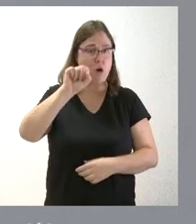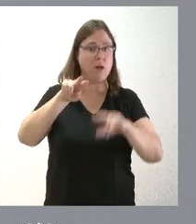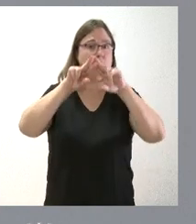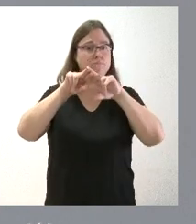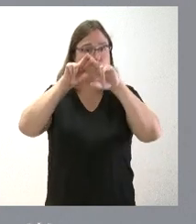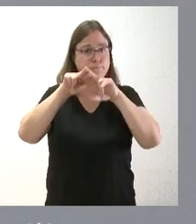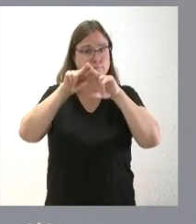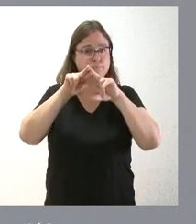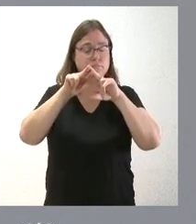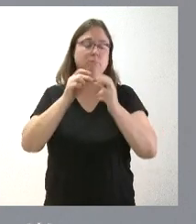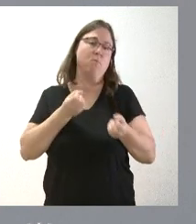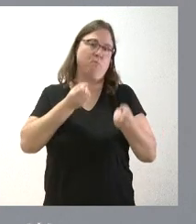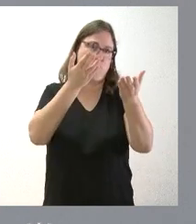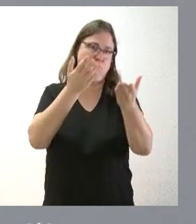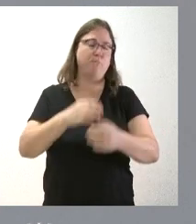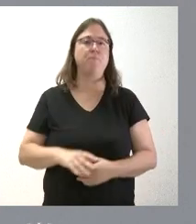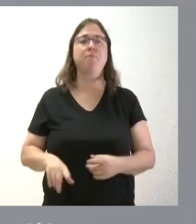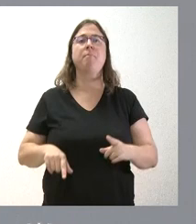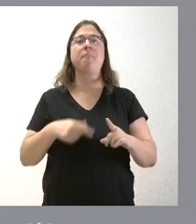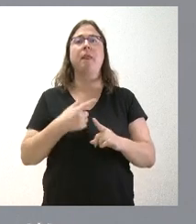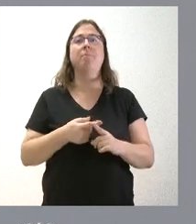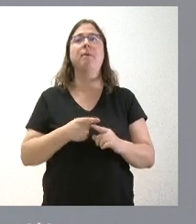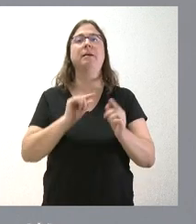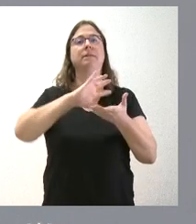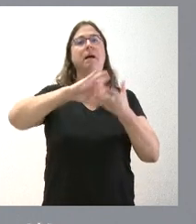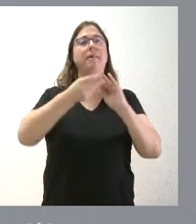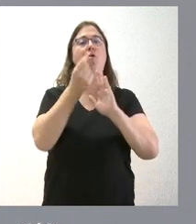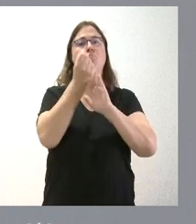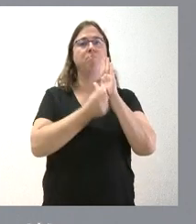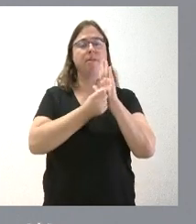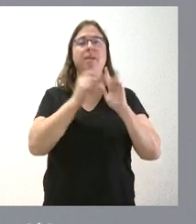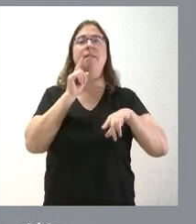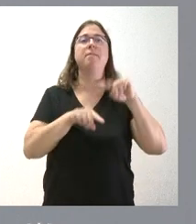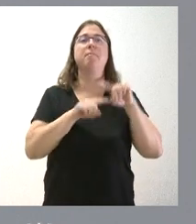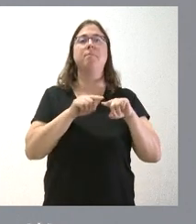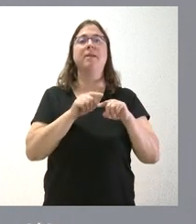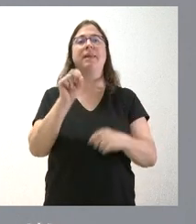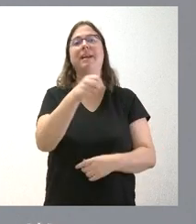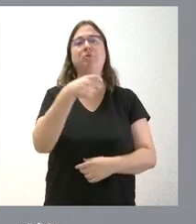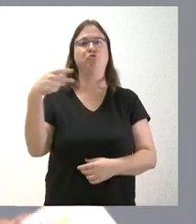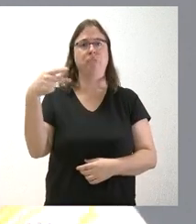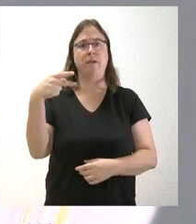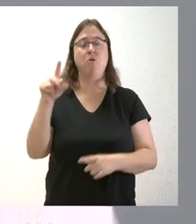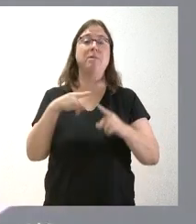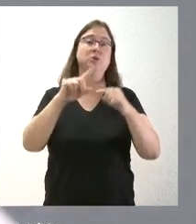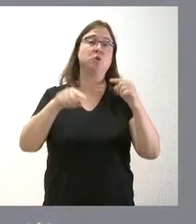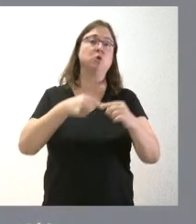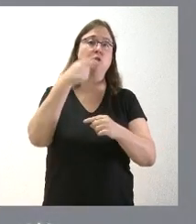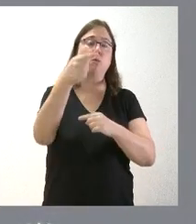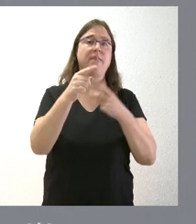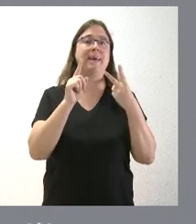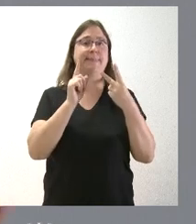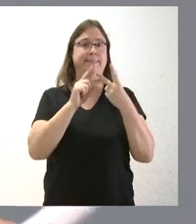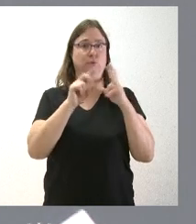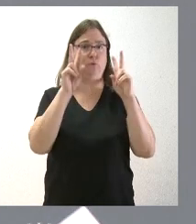ofrecerá y se tomarán las medidas que pudieran corresponder en función de los resultados y las consecuencias. Y el segundo